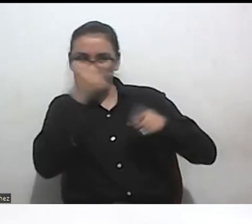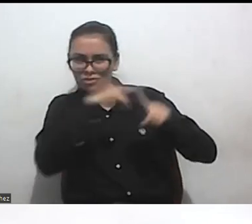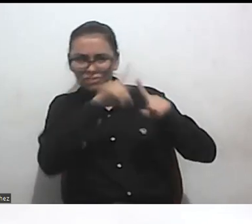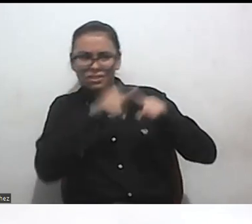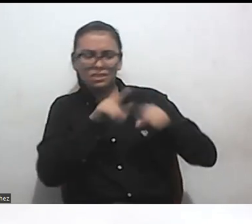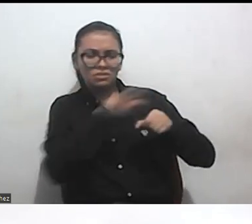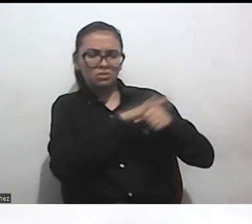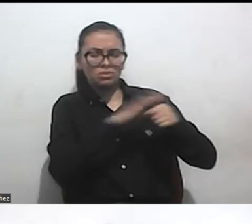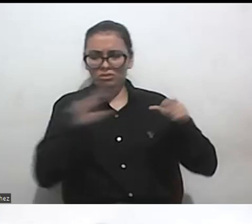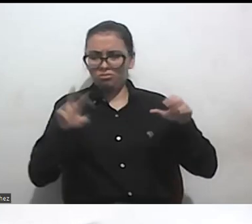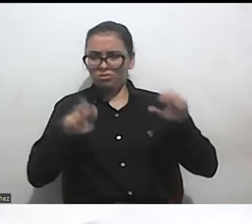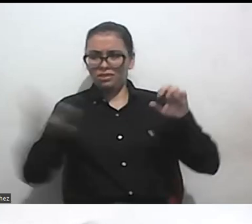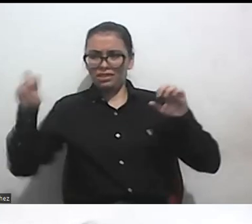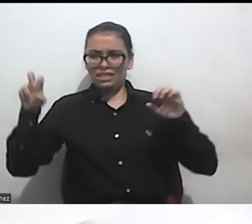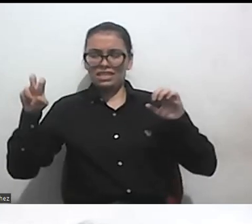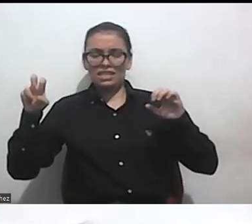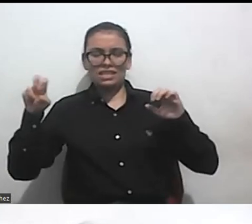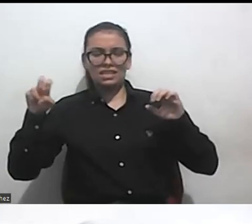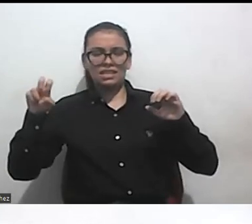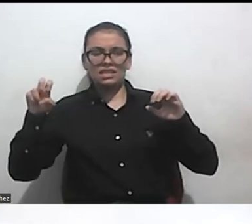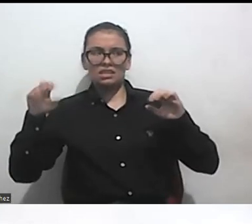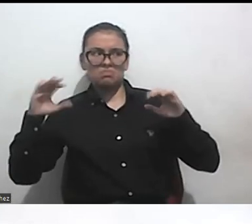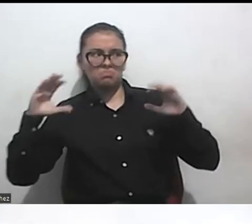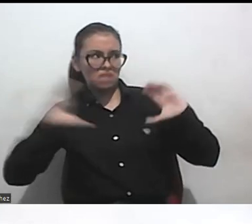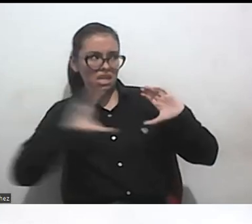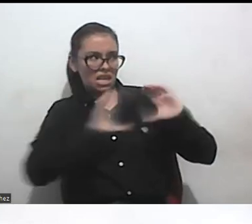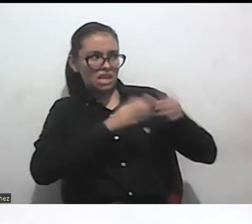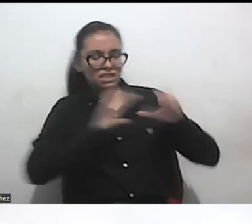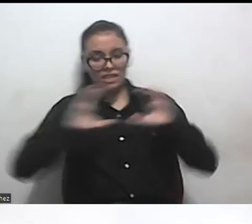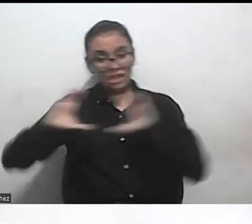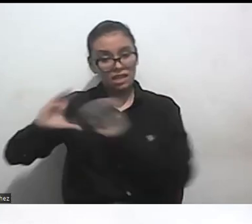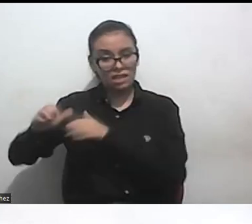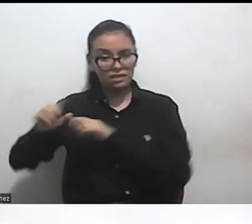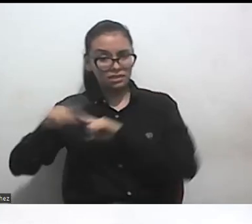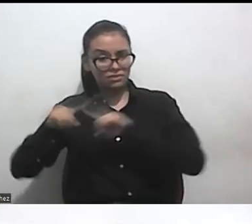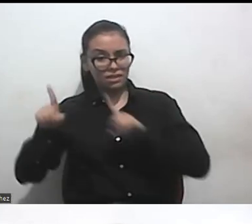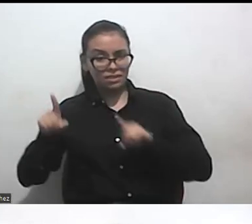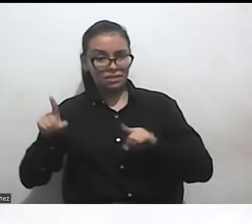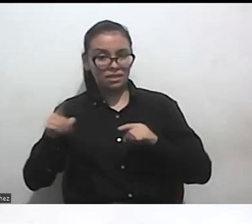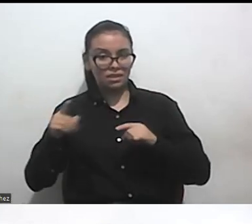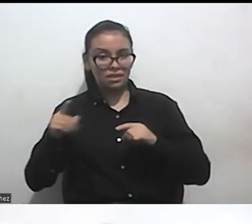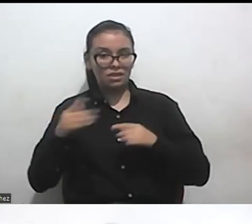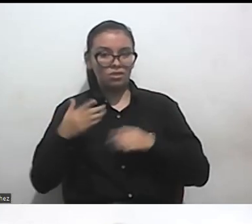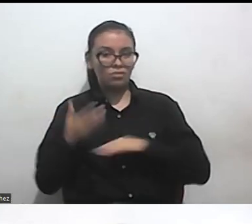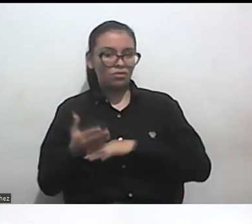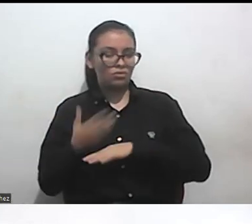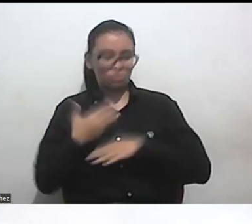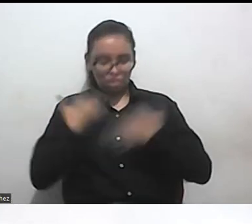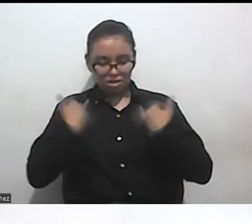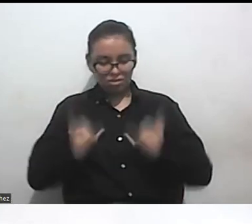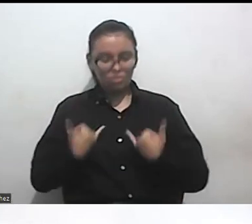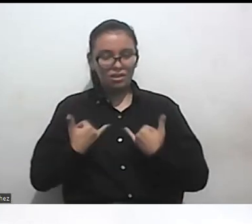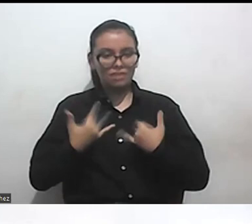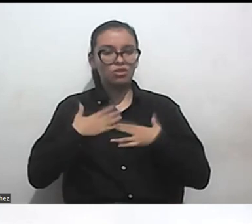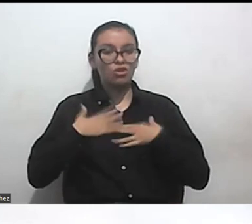y yo no lo digo desde un sentido de ahora como me presentó Daniela de haber hecho un doctorado de estar haciendo un